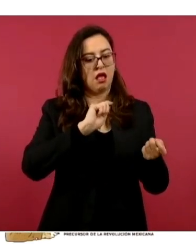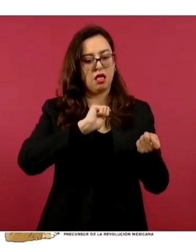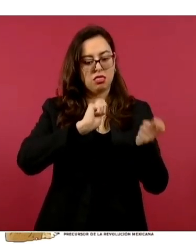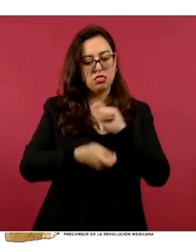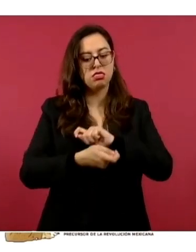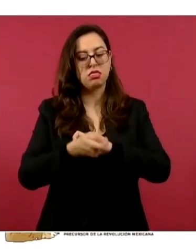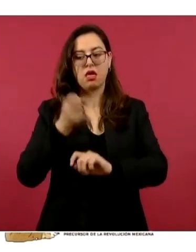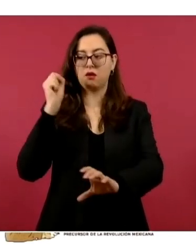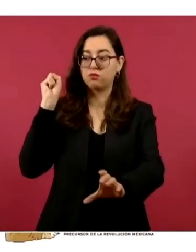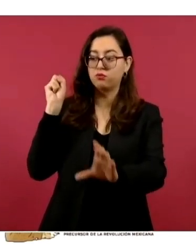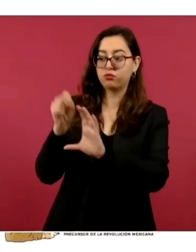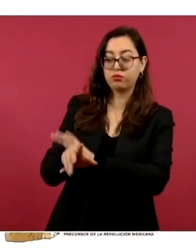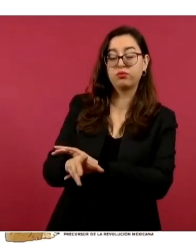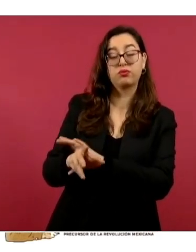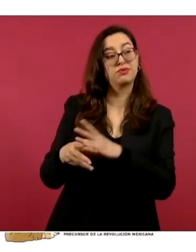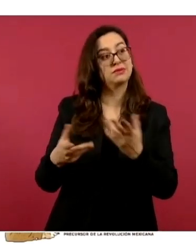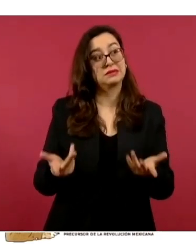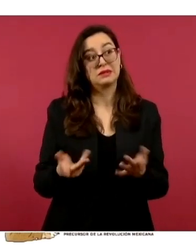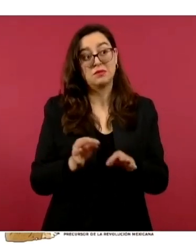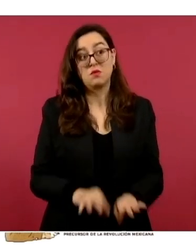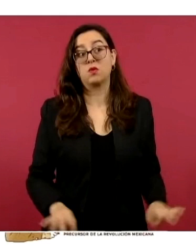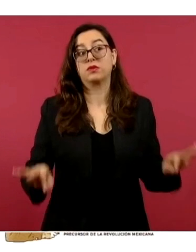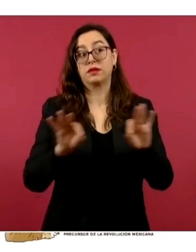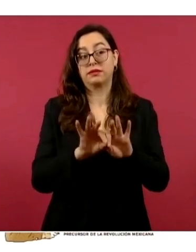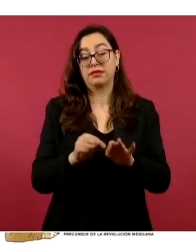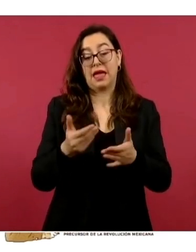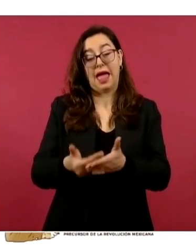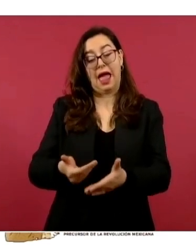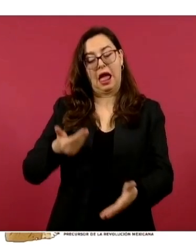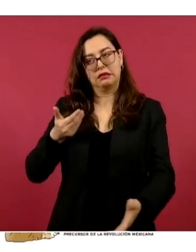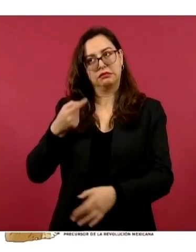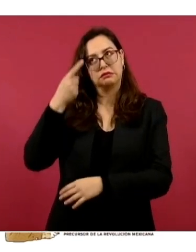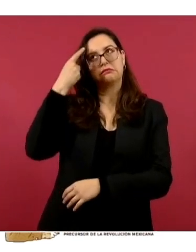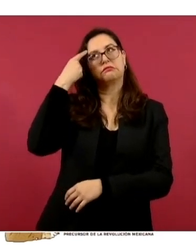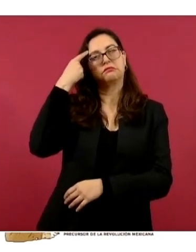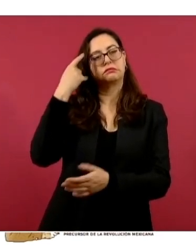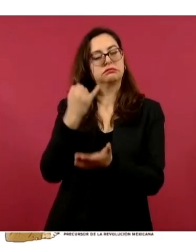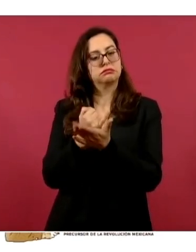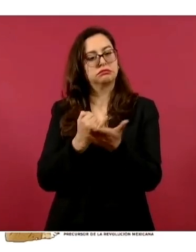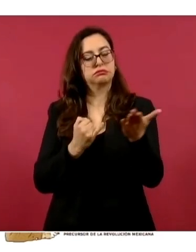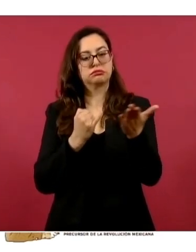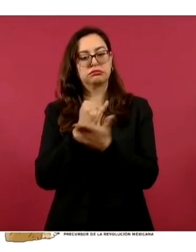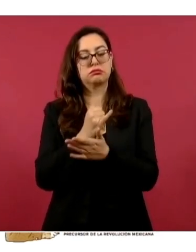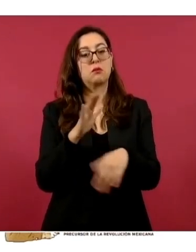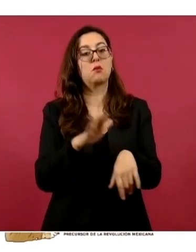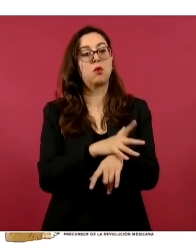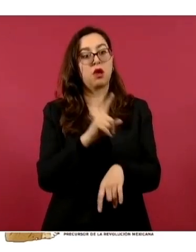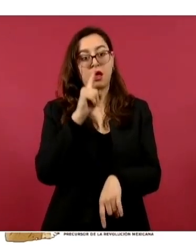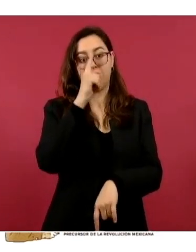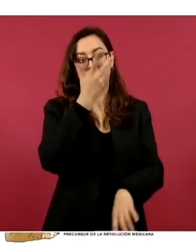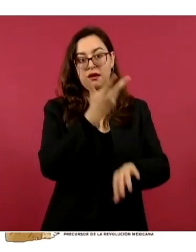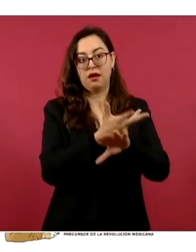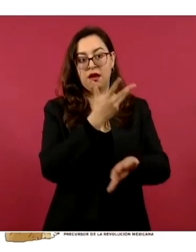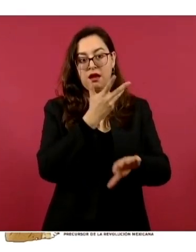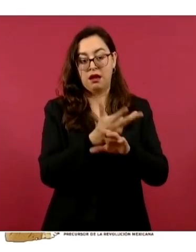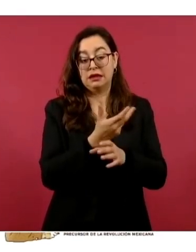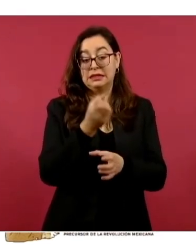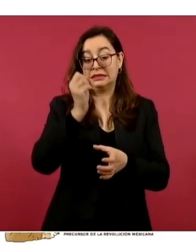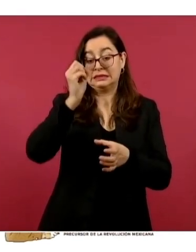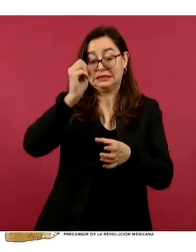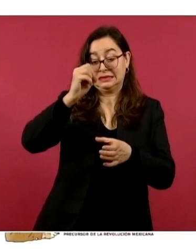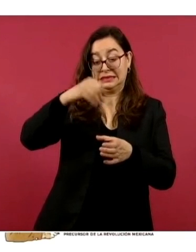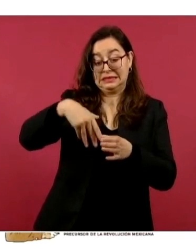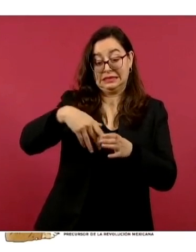Unidos es donde toman las decisiones más importantes, porque allá establecen el tipo de cambio y la comisión.